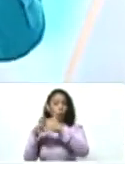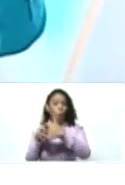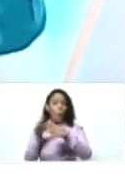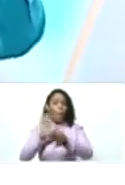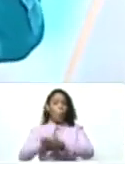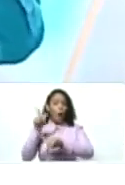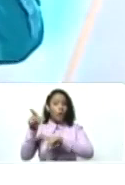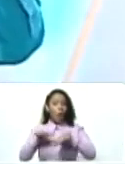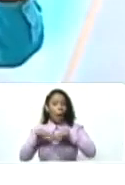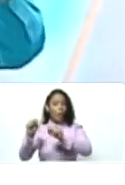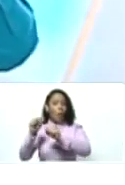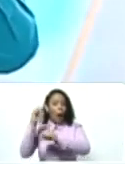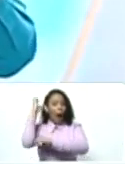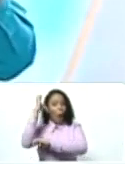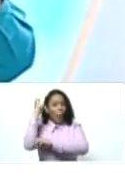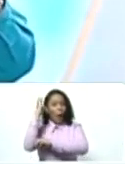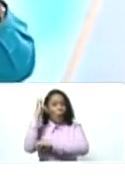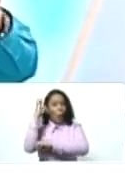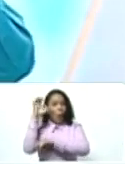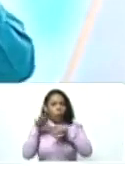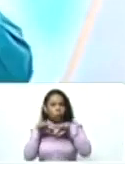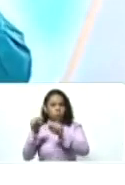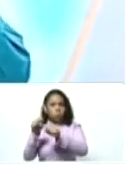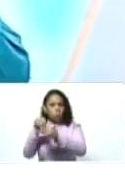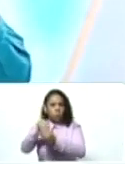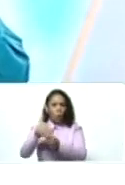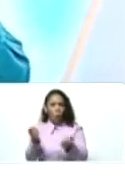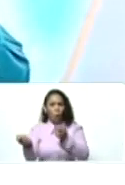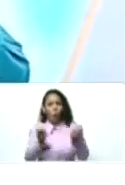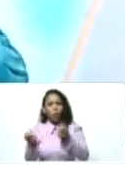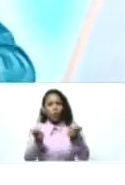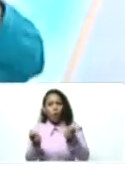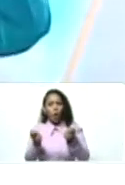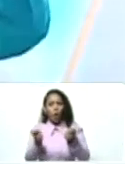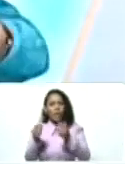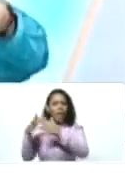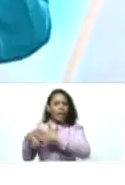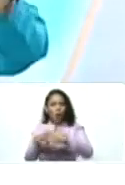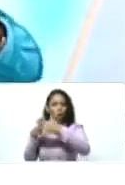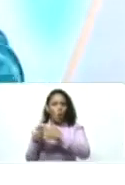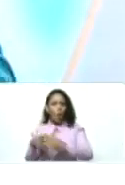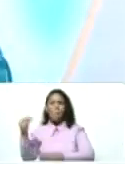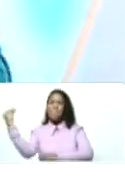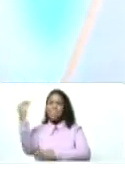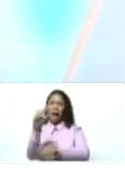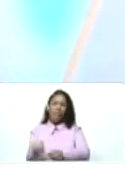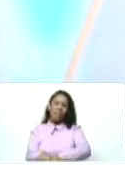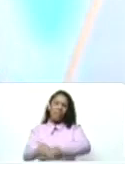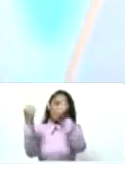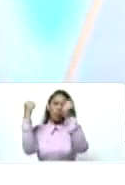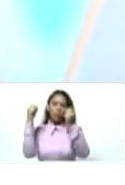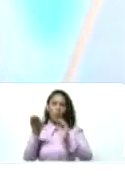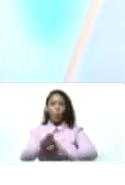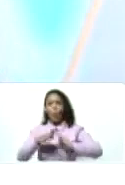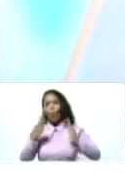porque es el capitalismo europeo, colonialista, y el capitalismo estadounidense que más ha destruido el planeta, Maruja.